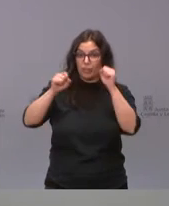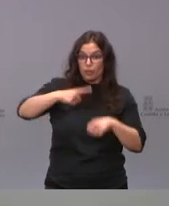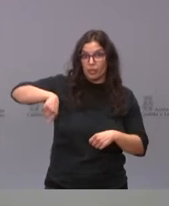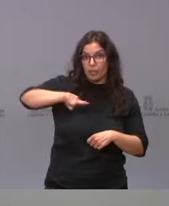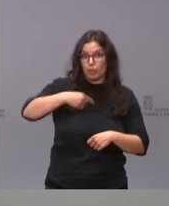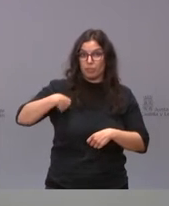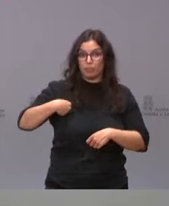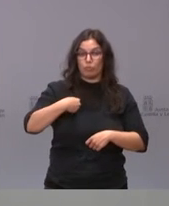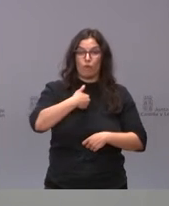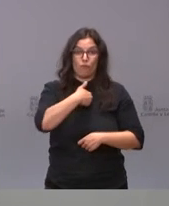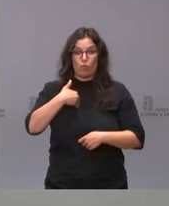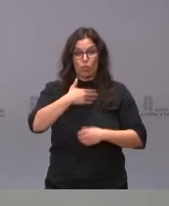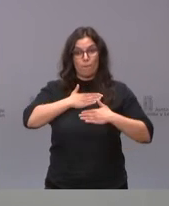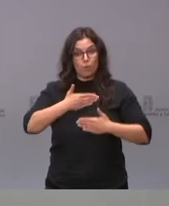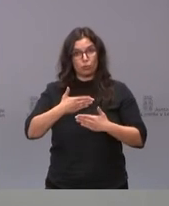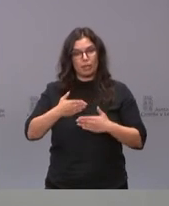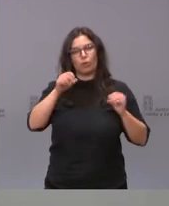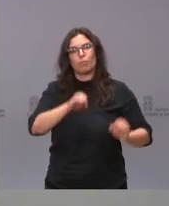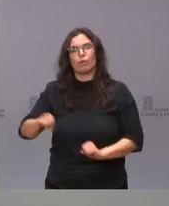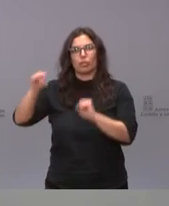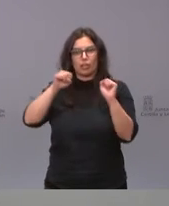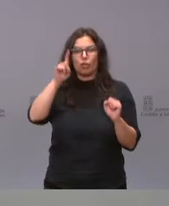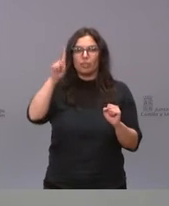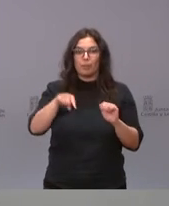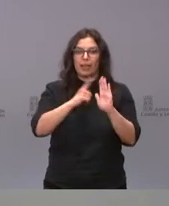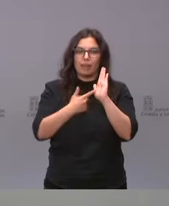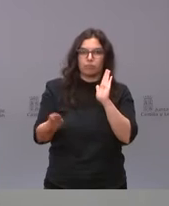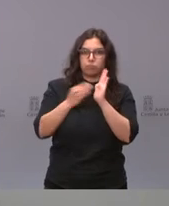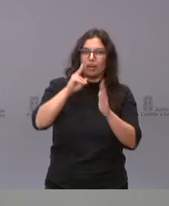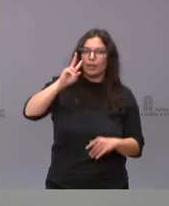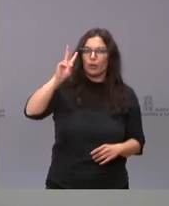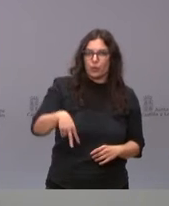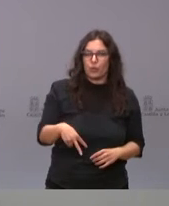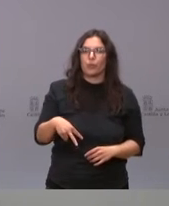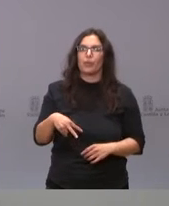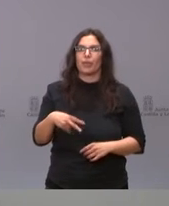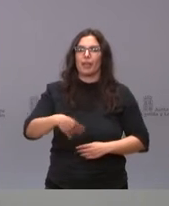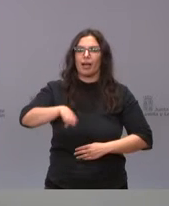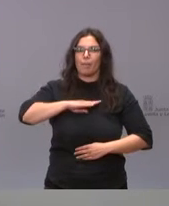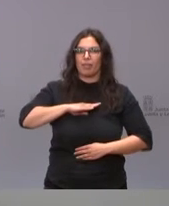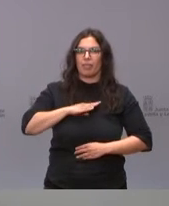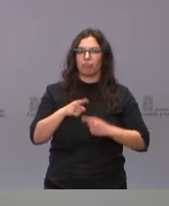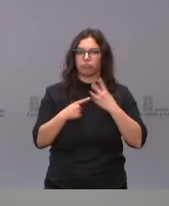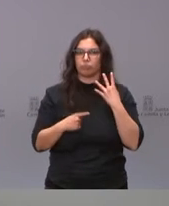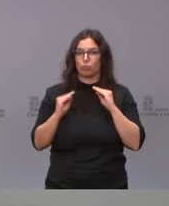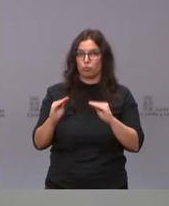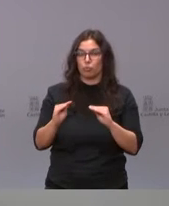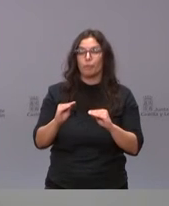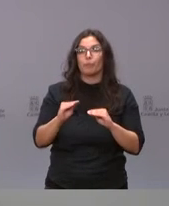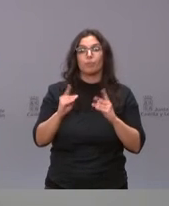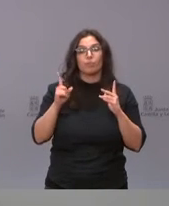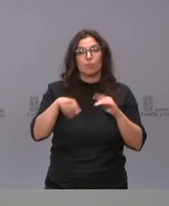la protección del voluntariado, se añade en la ley el reconocimiento de las competencias y que, por último,